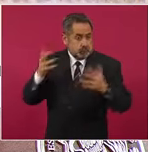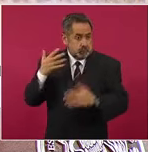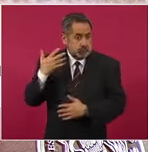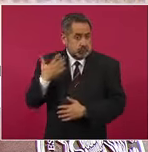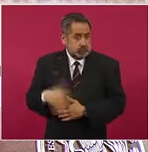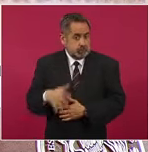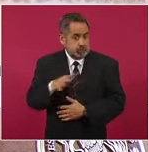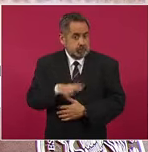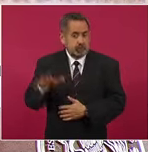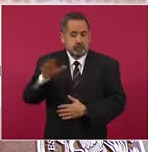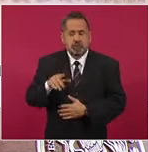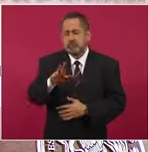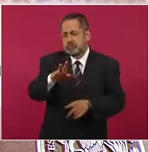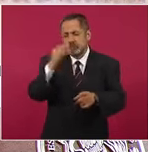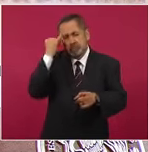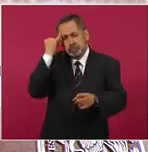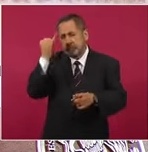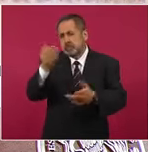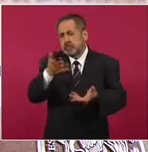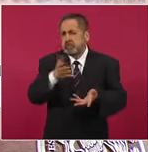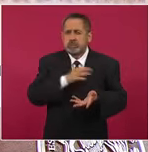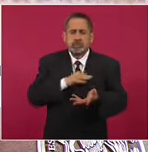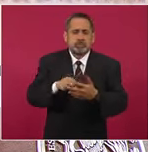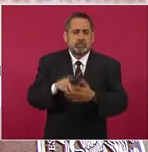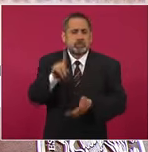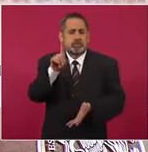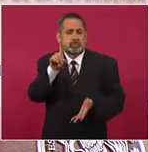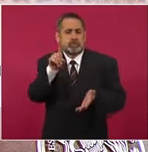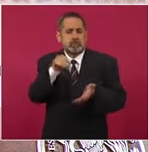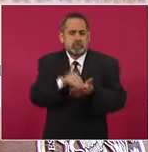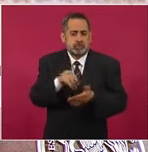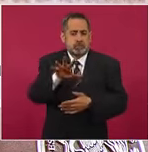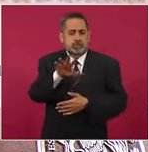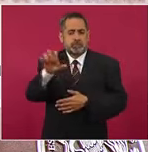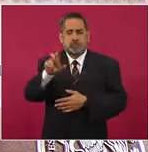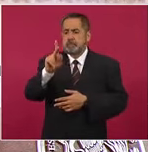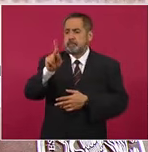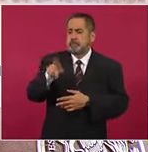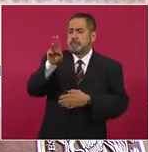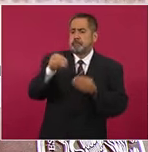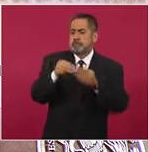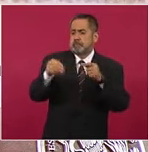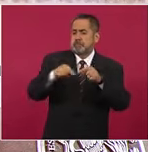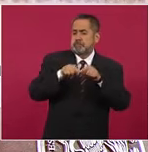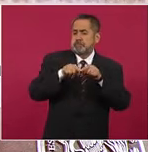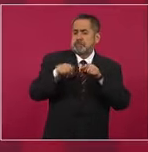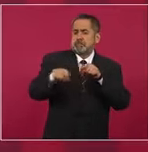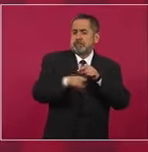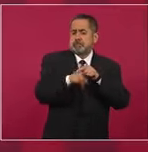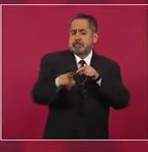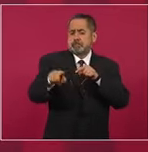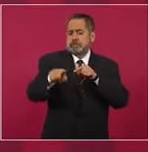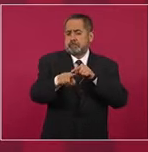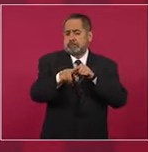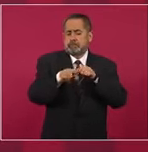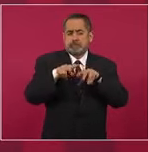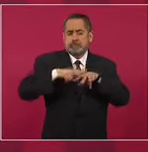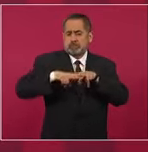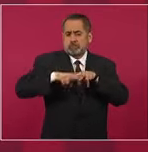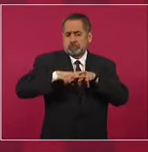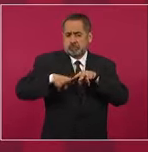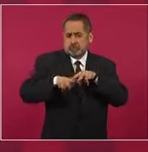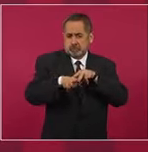que son mil 500 kilómetros de vía ferres.